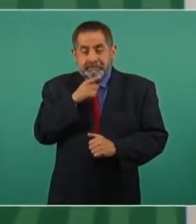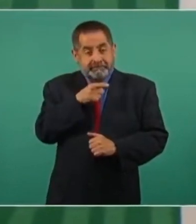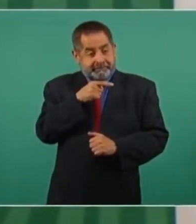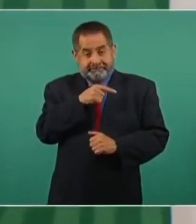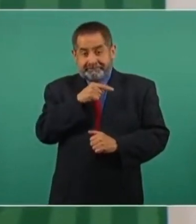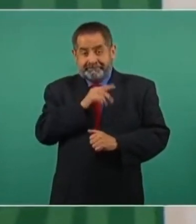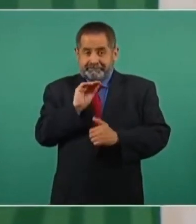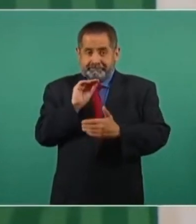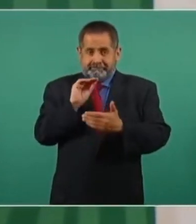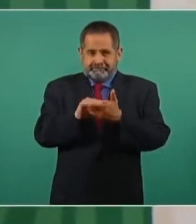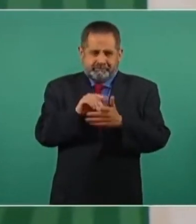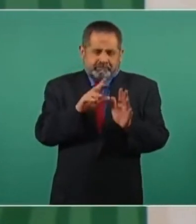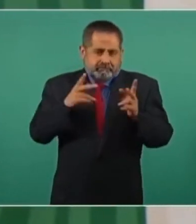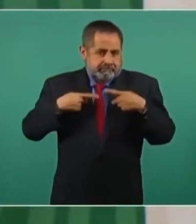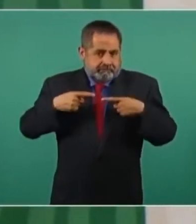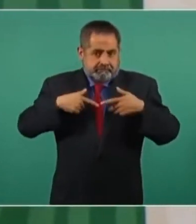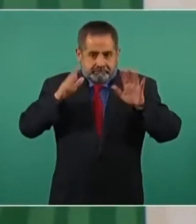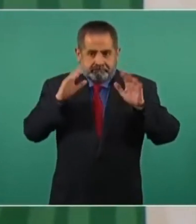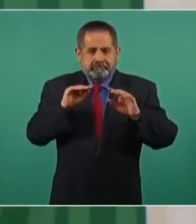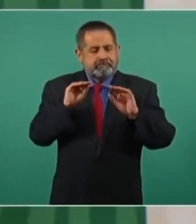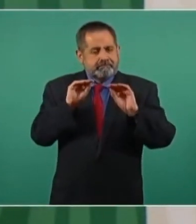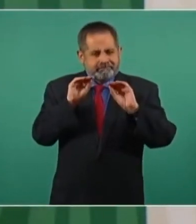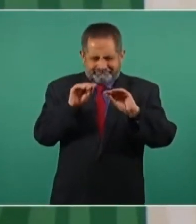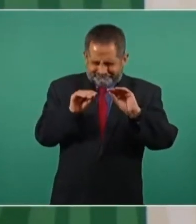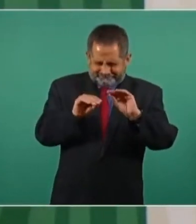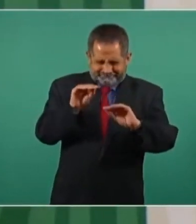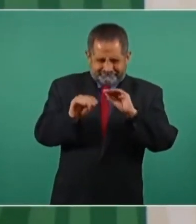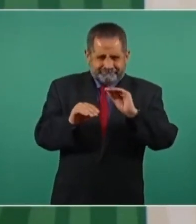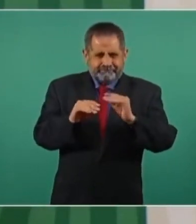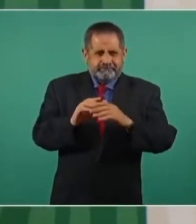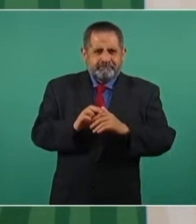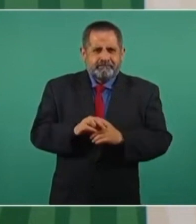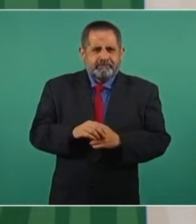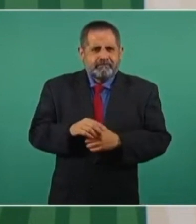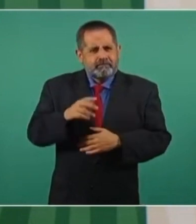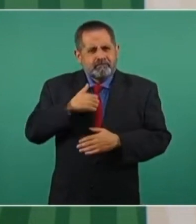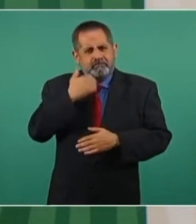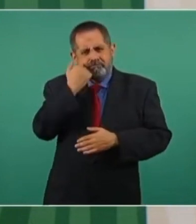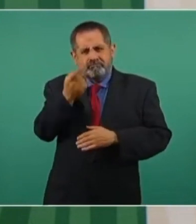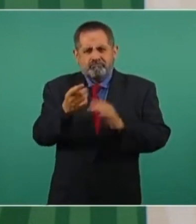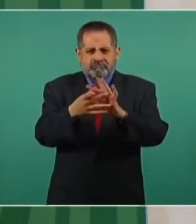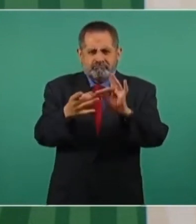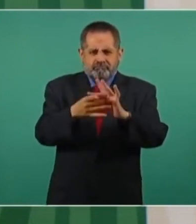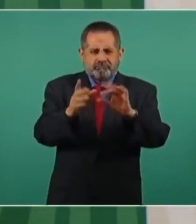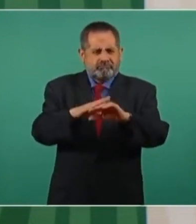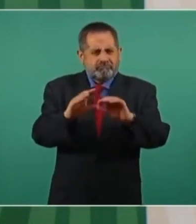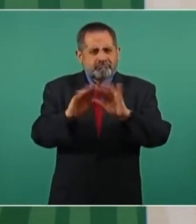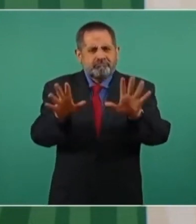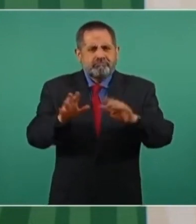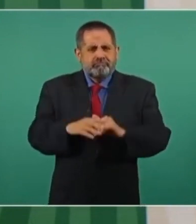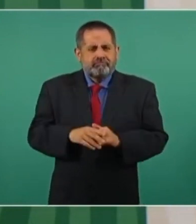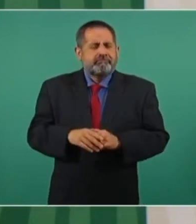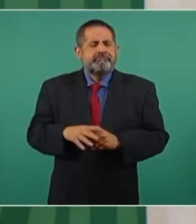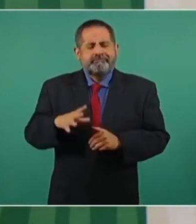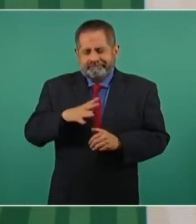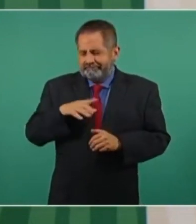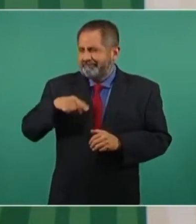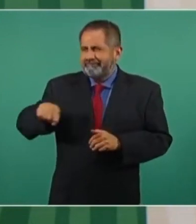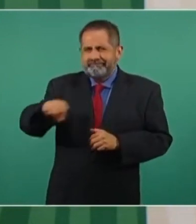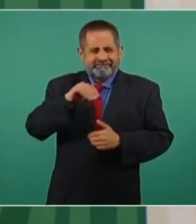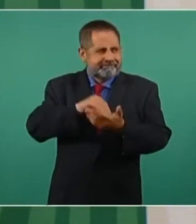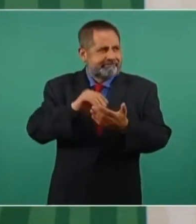o esta persona algo que quiero aclarar, porque existe también